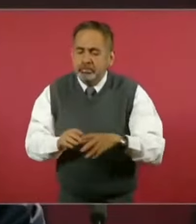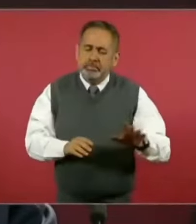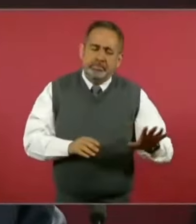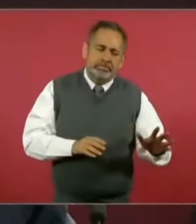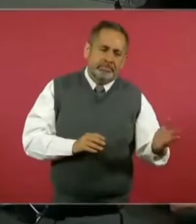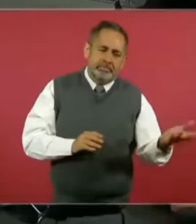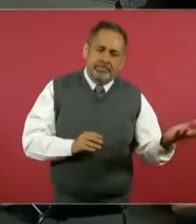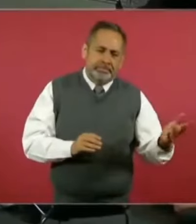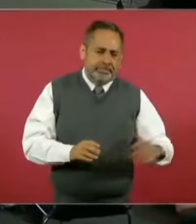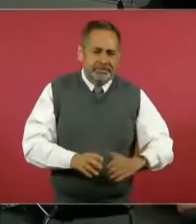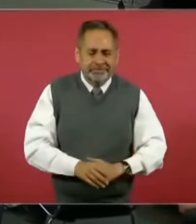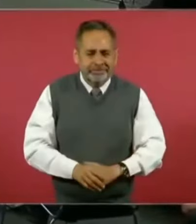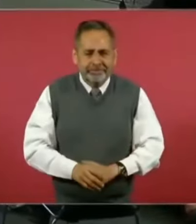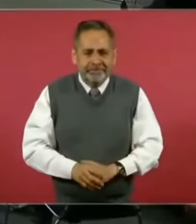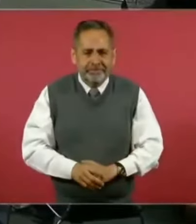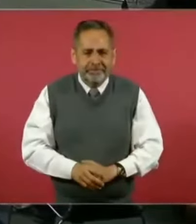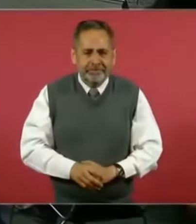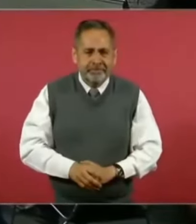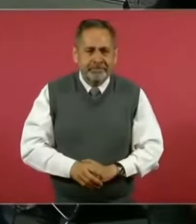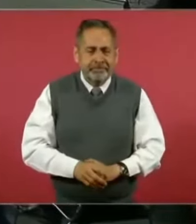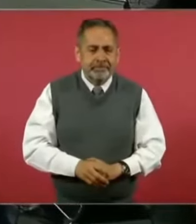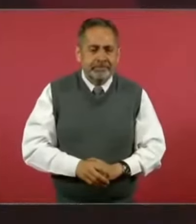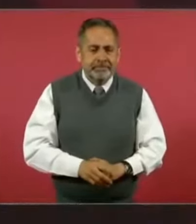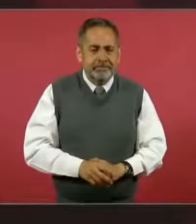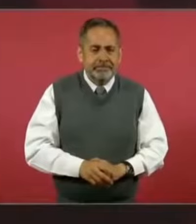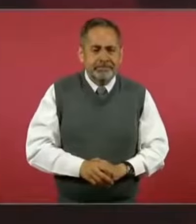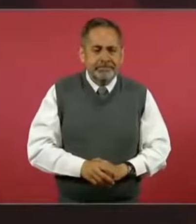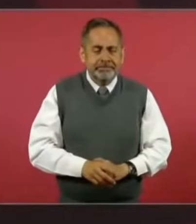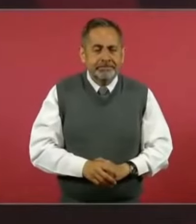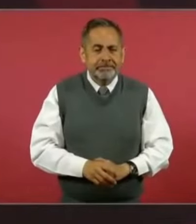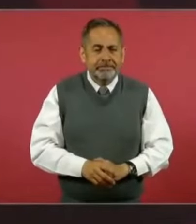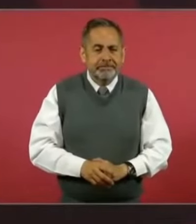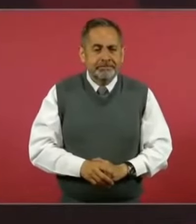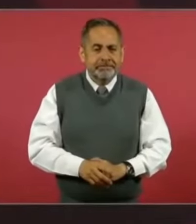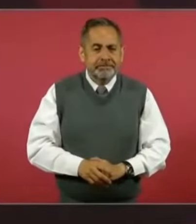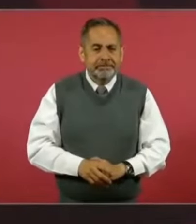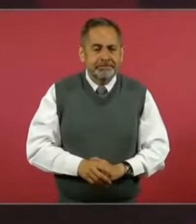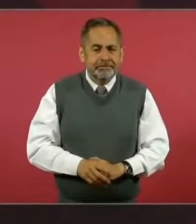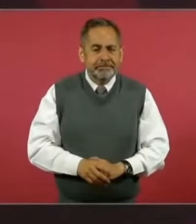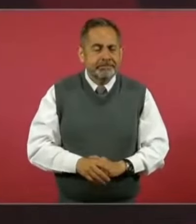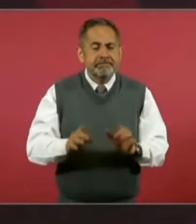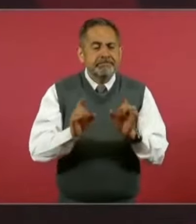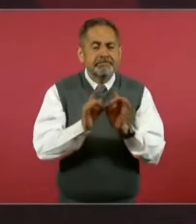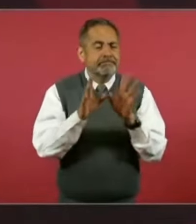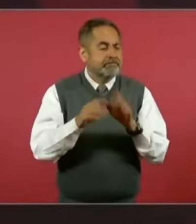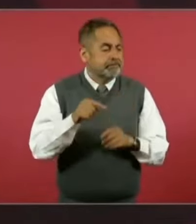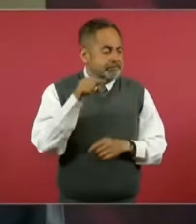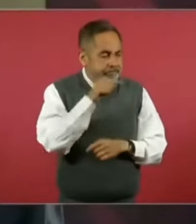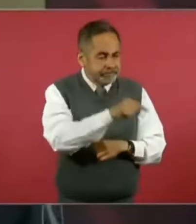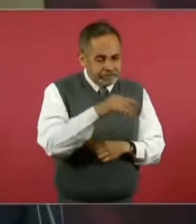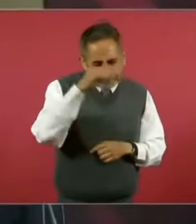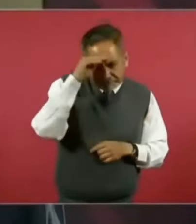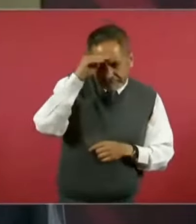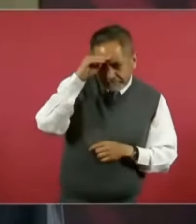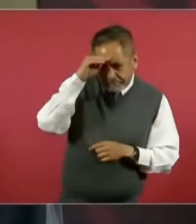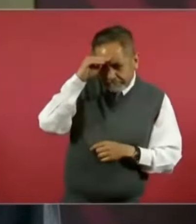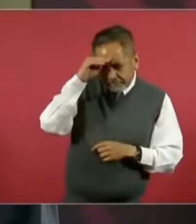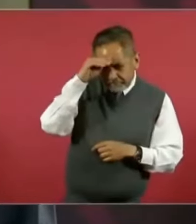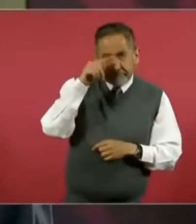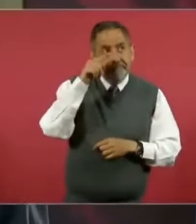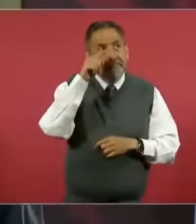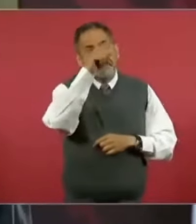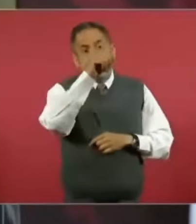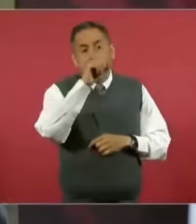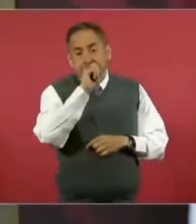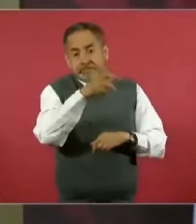por casualidad coinciden con lo que están